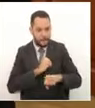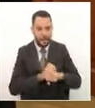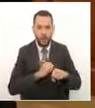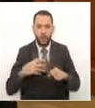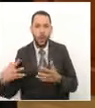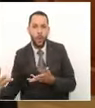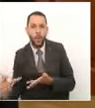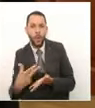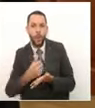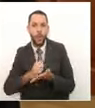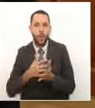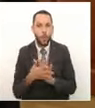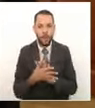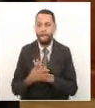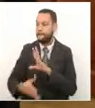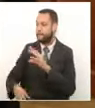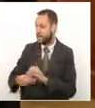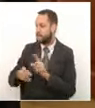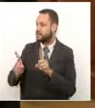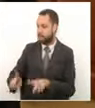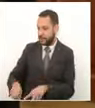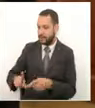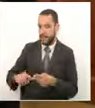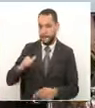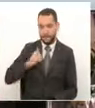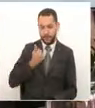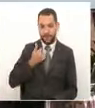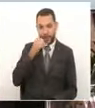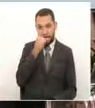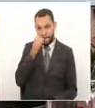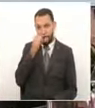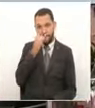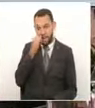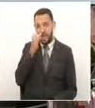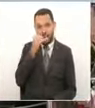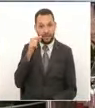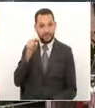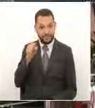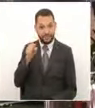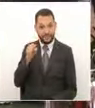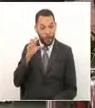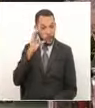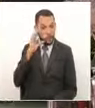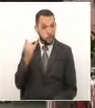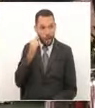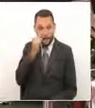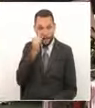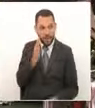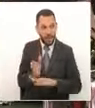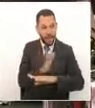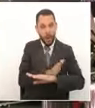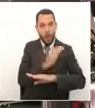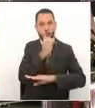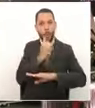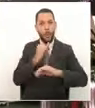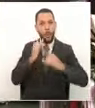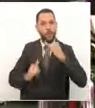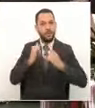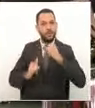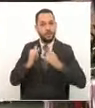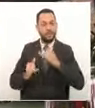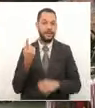también déjame aprovechar, ahora que veo la imagen complementaria, la última que estamos viendo, y es que